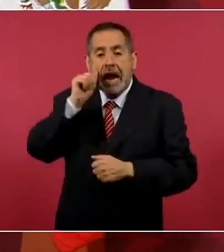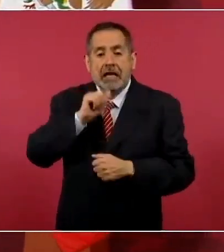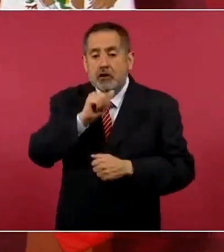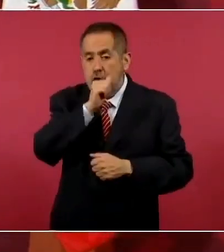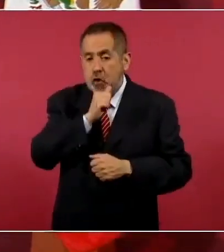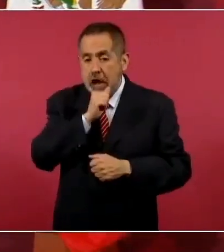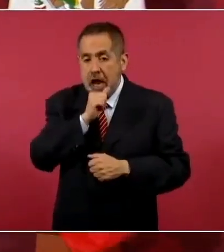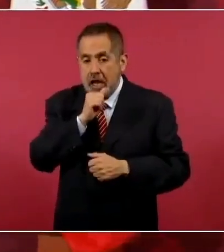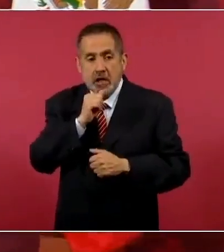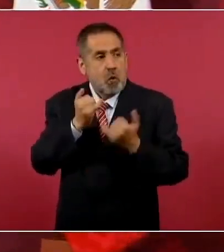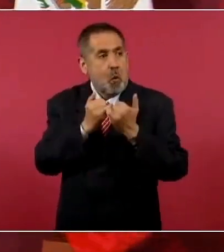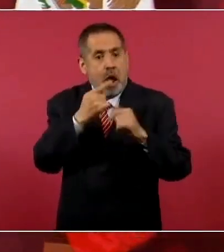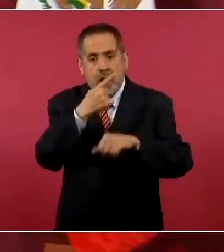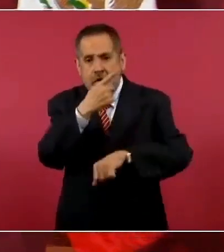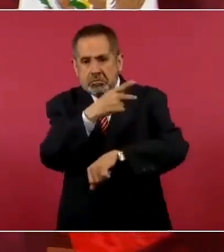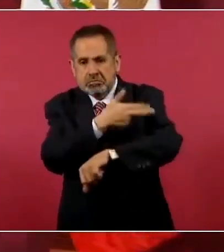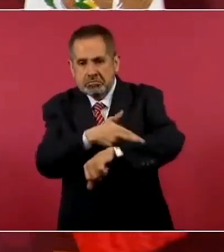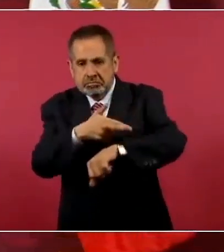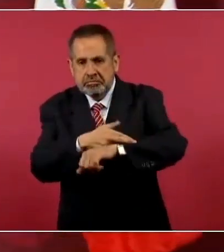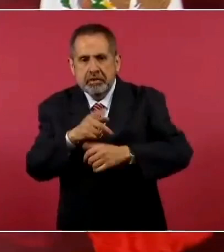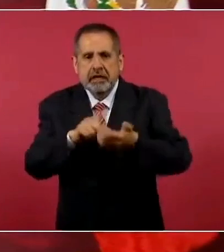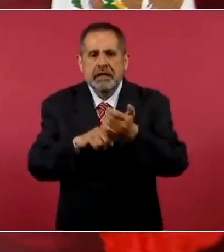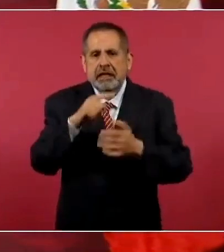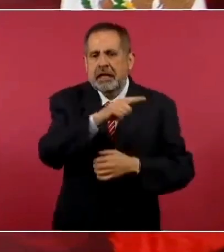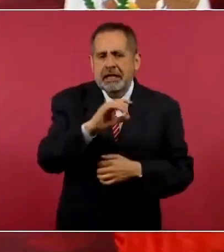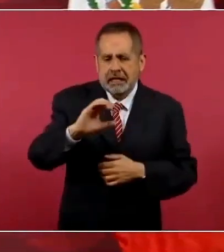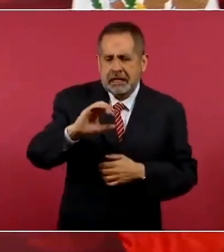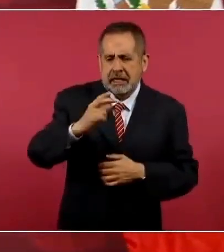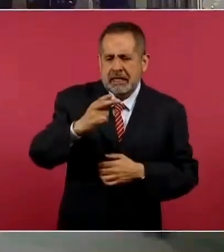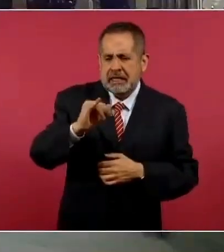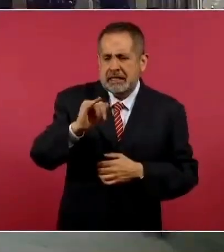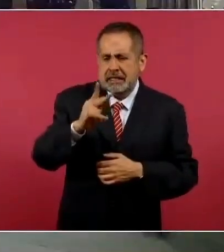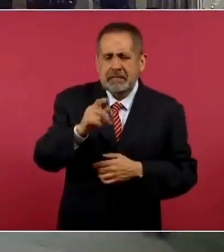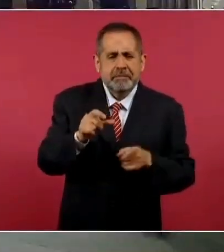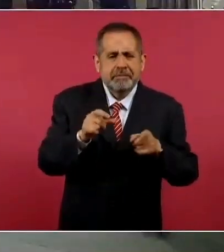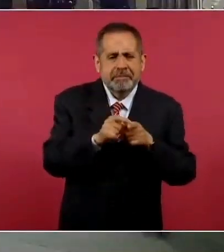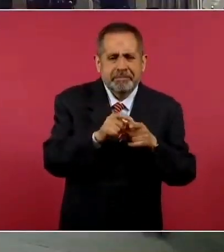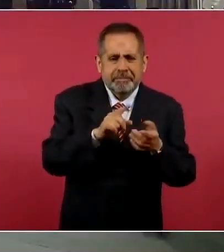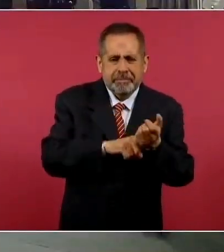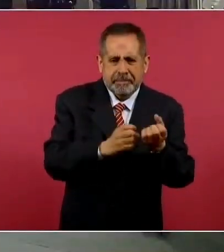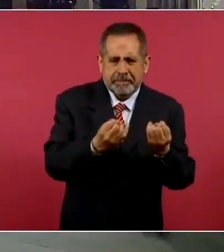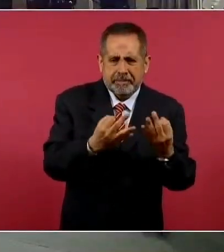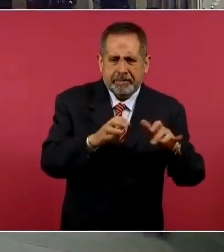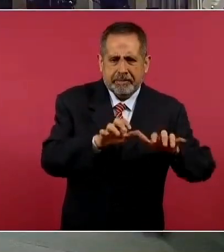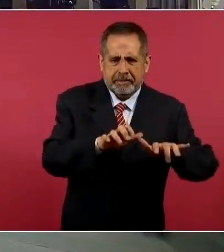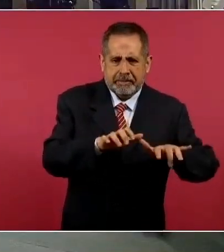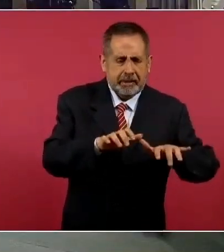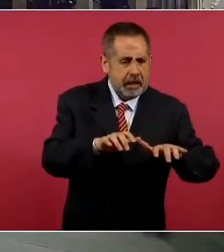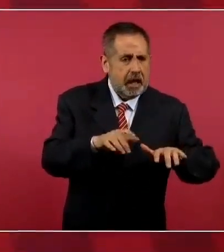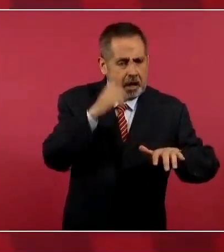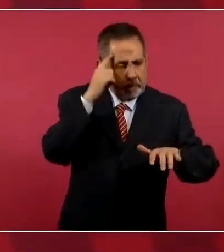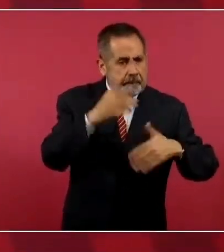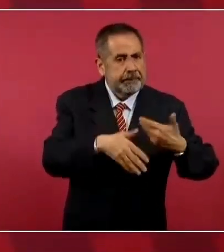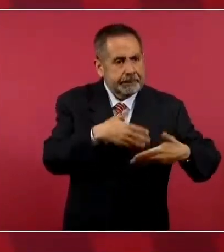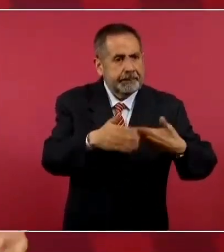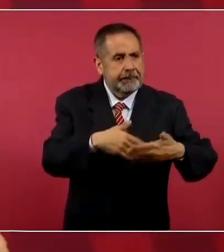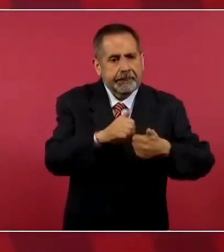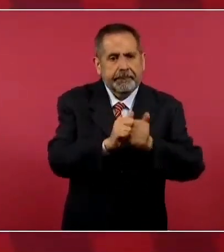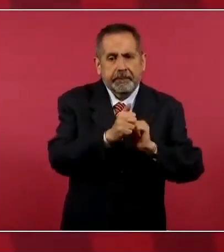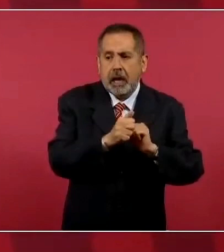de la producción de chips para el desarrollo